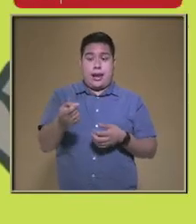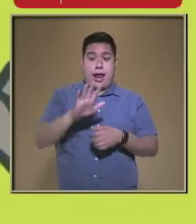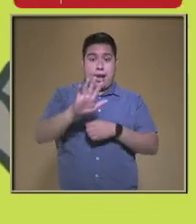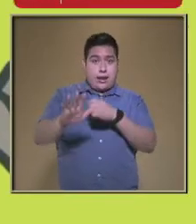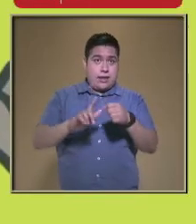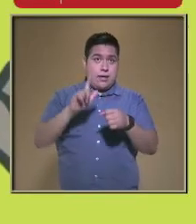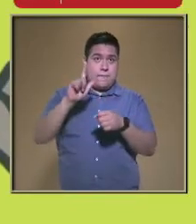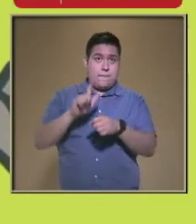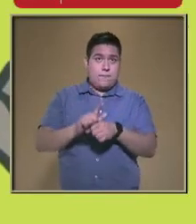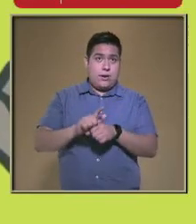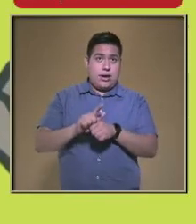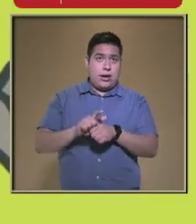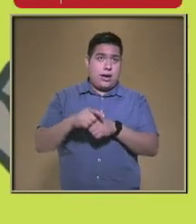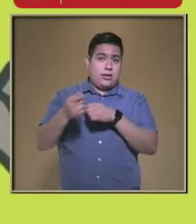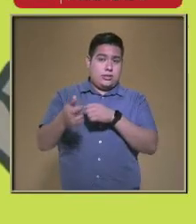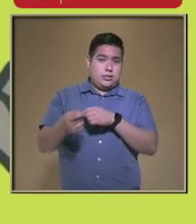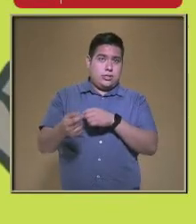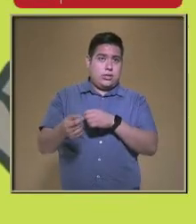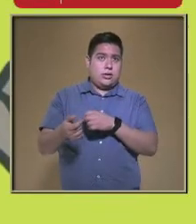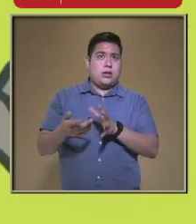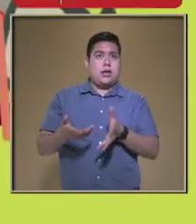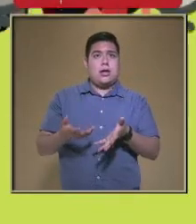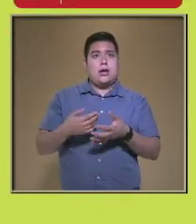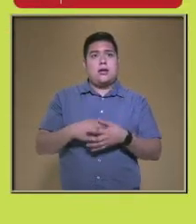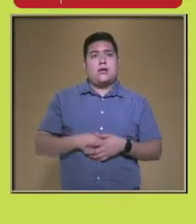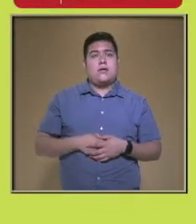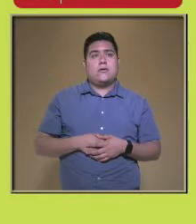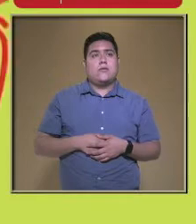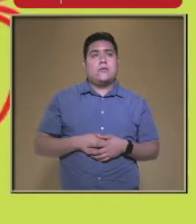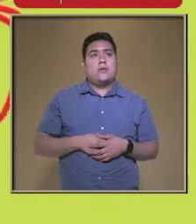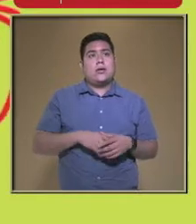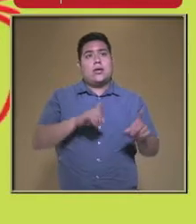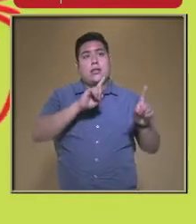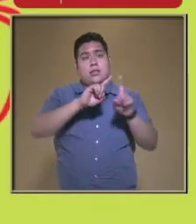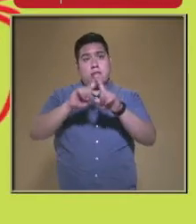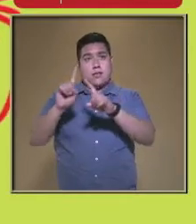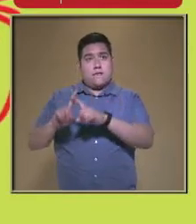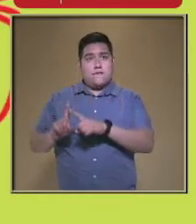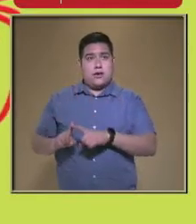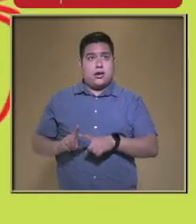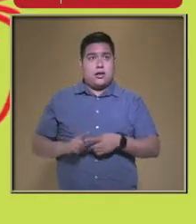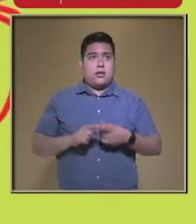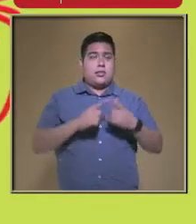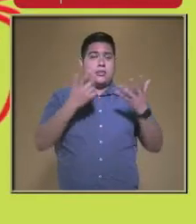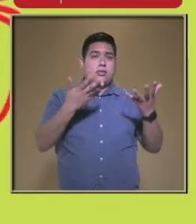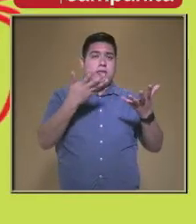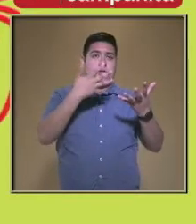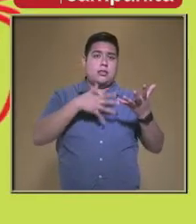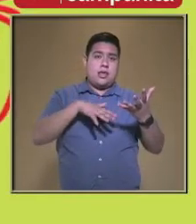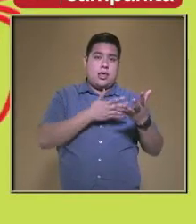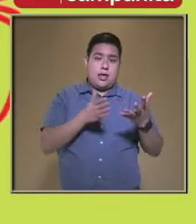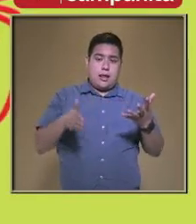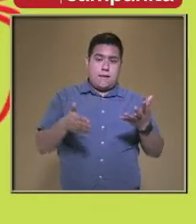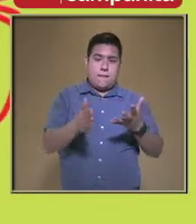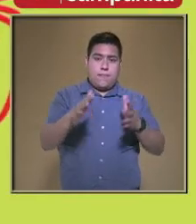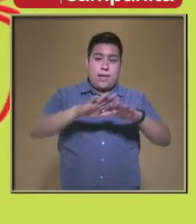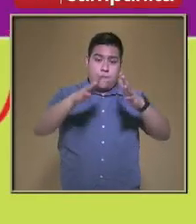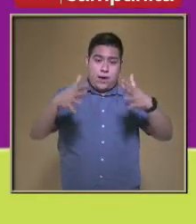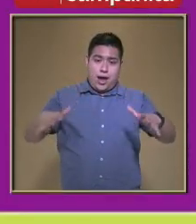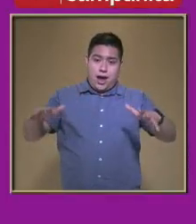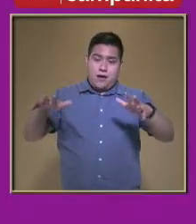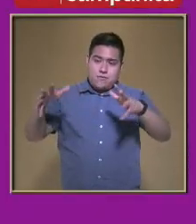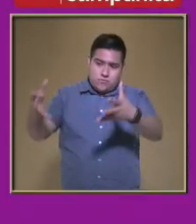Y aprendieron Volvieron a cazar Otros Y generaron Alternativas Para abastecerse De productos Del mar Y de aguas dulces